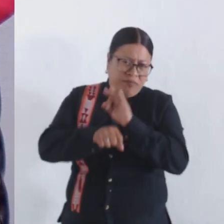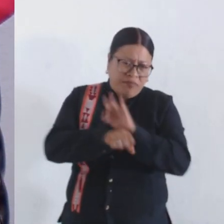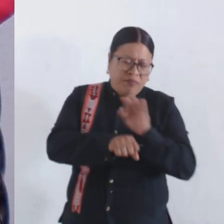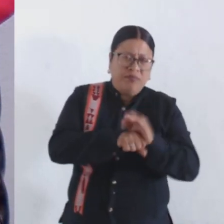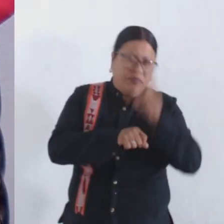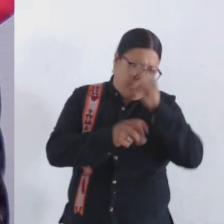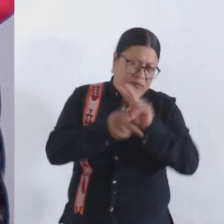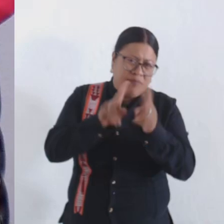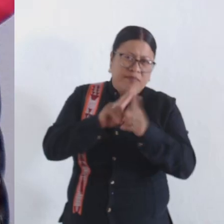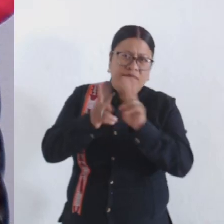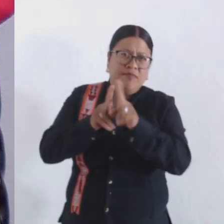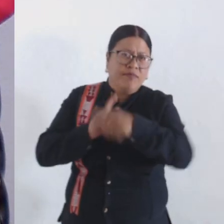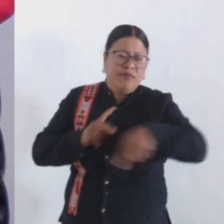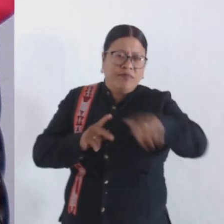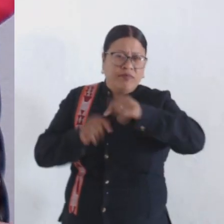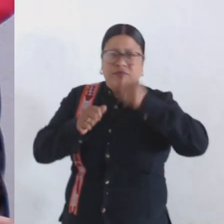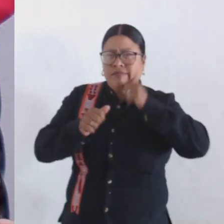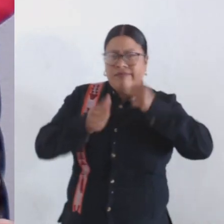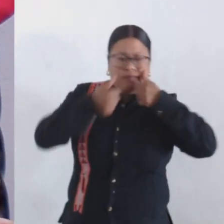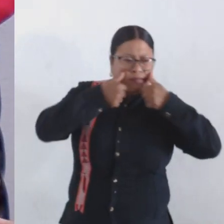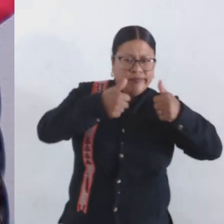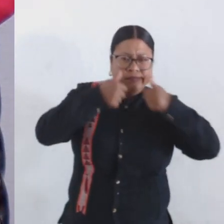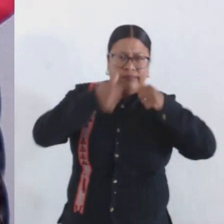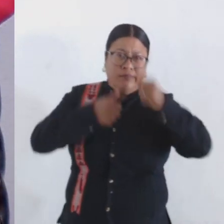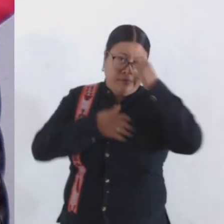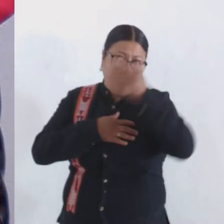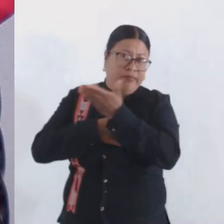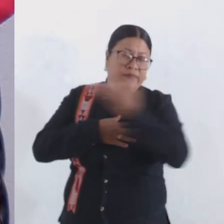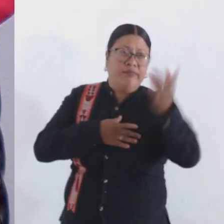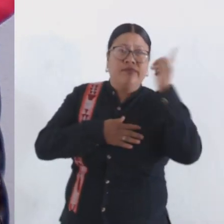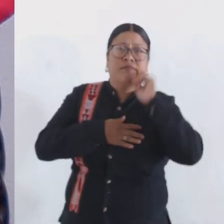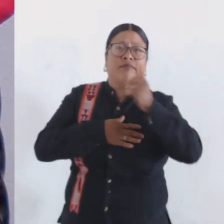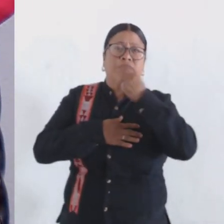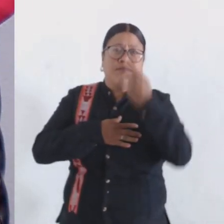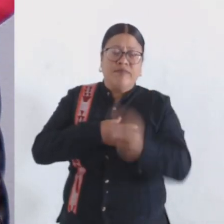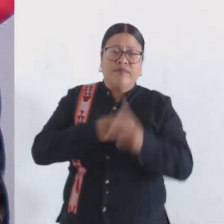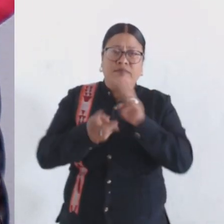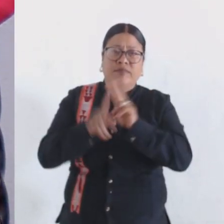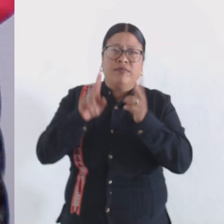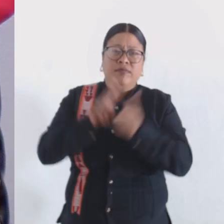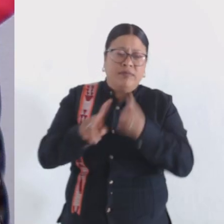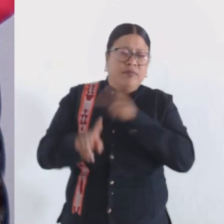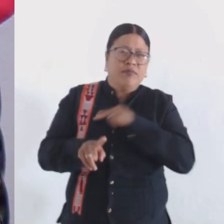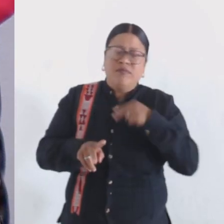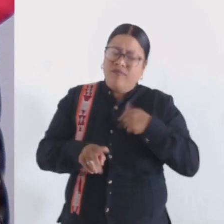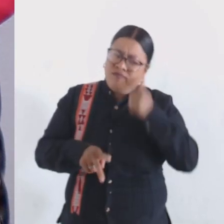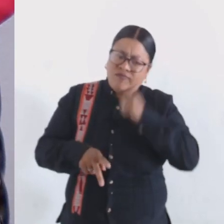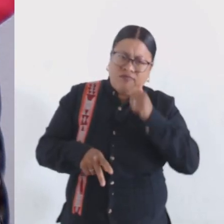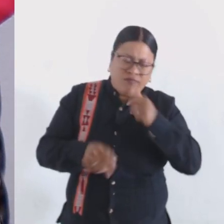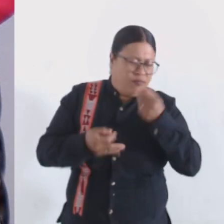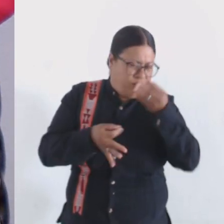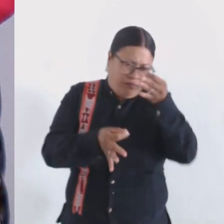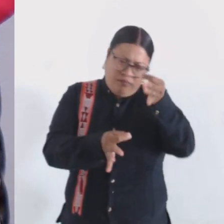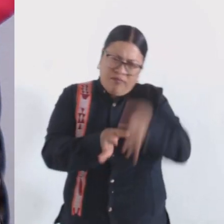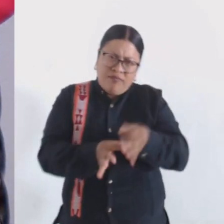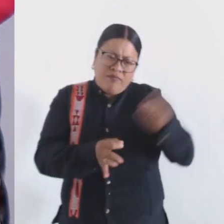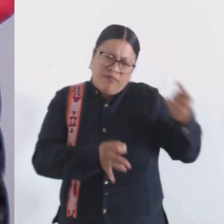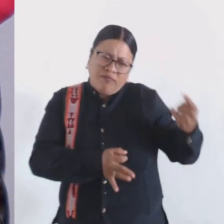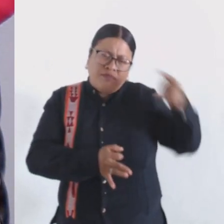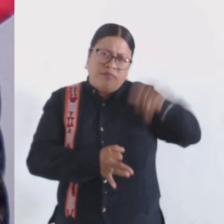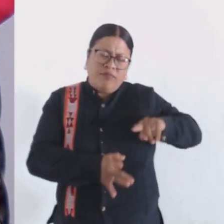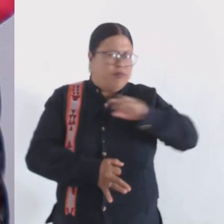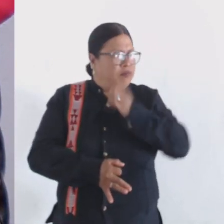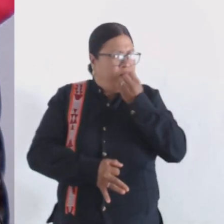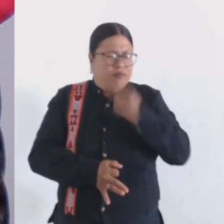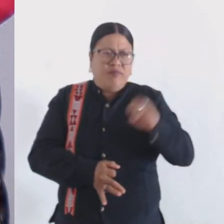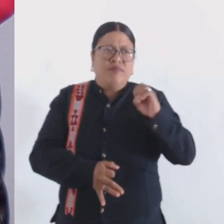estaban inquietos, pero yo quiero decirle a las y los vecinos que no hemos hecho otra cosa más que cumplir con la obligación que tenemos